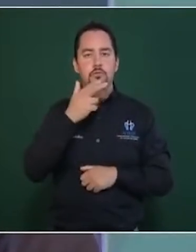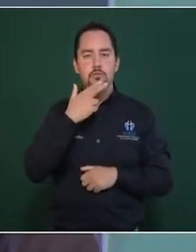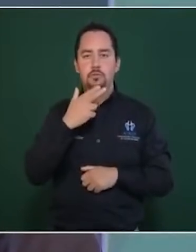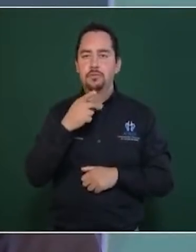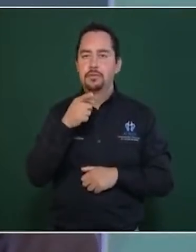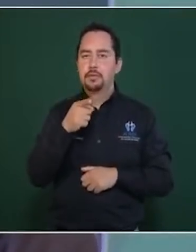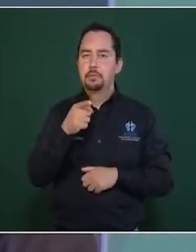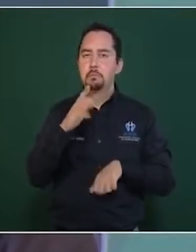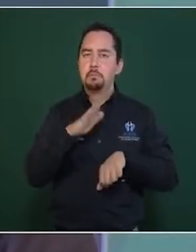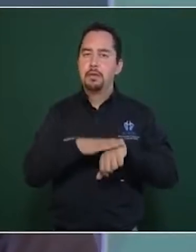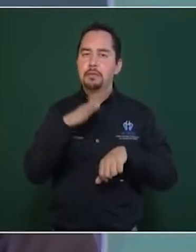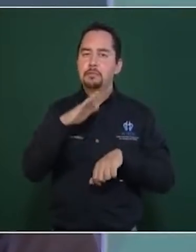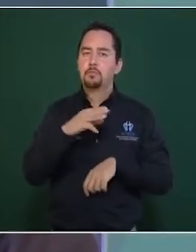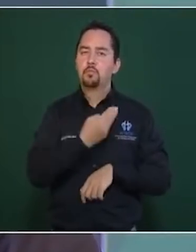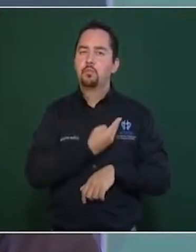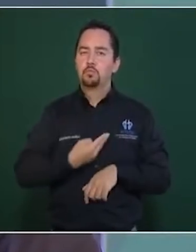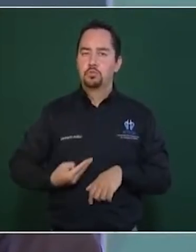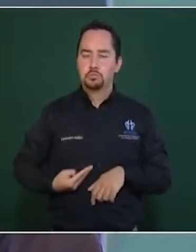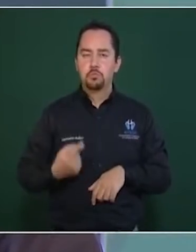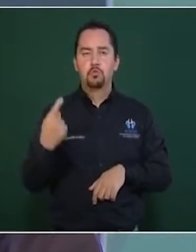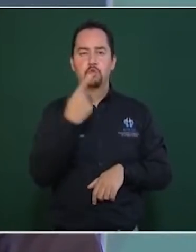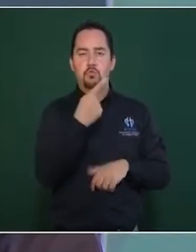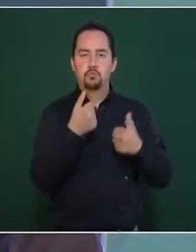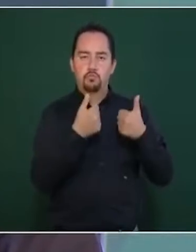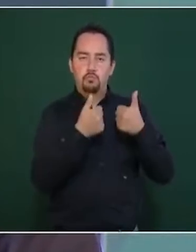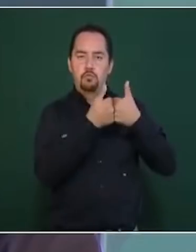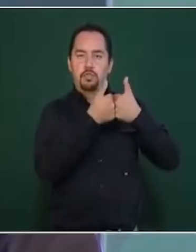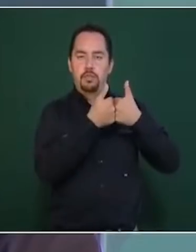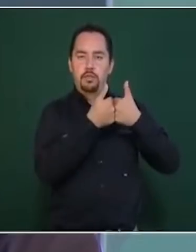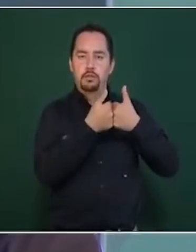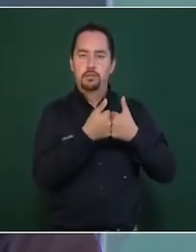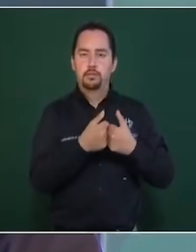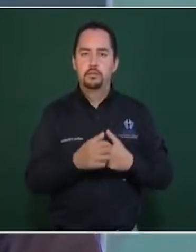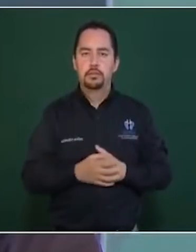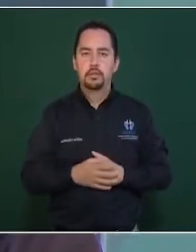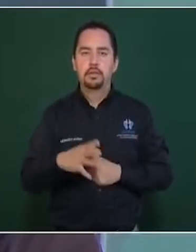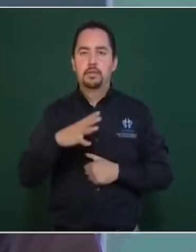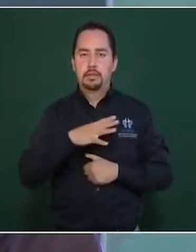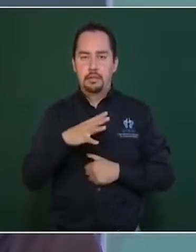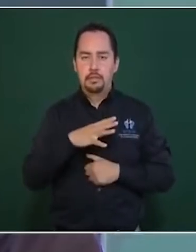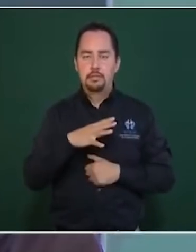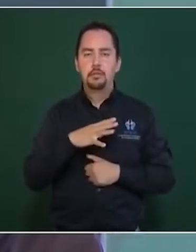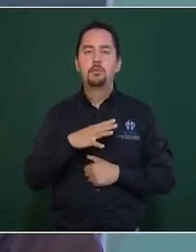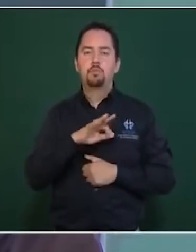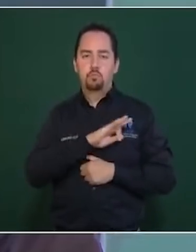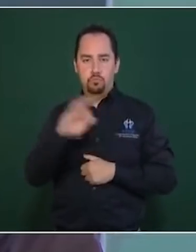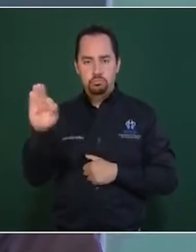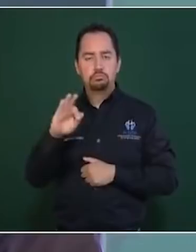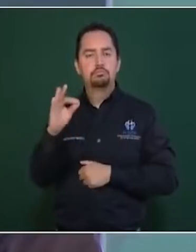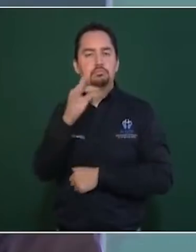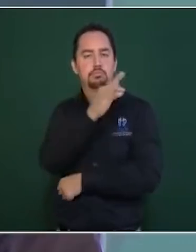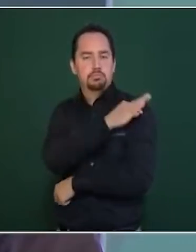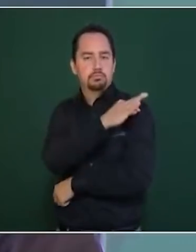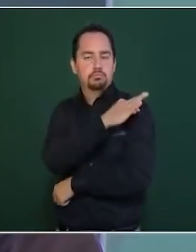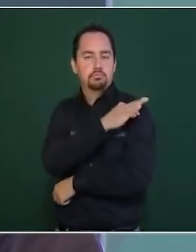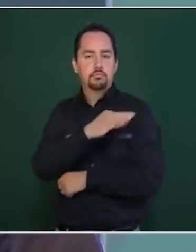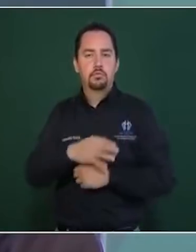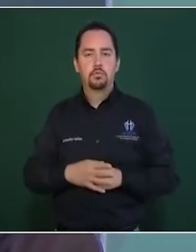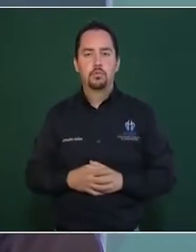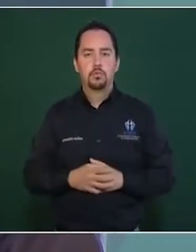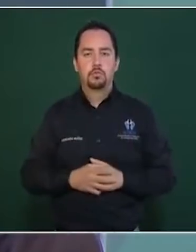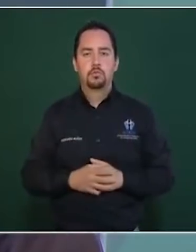sobre todo en los municipios fronterizos, se pudo vacunar muy pronto